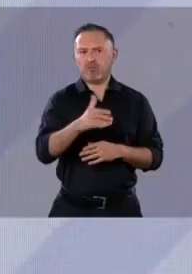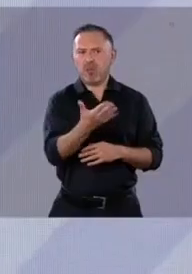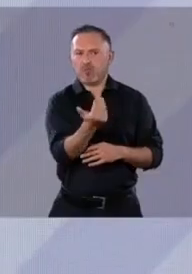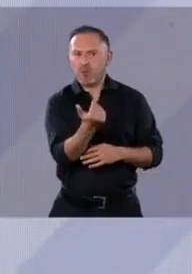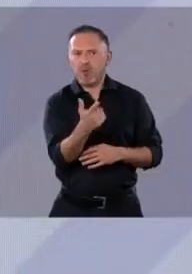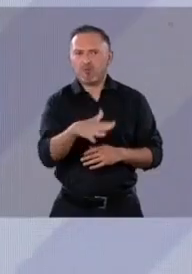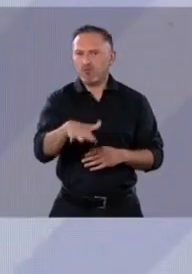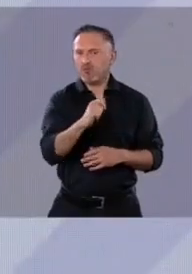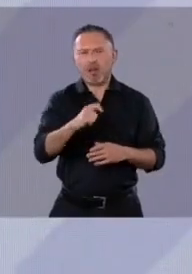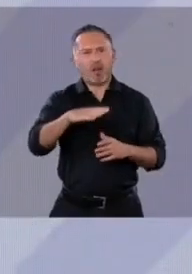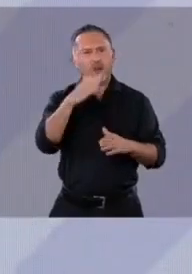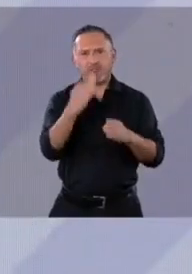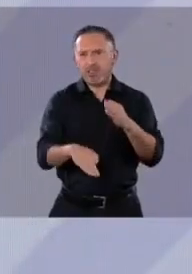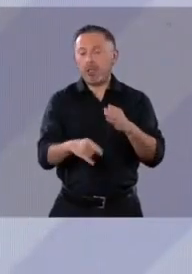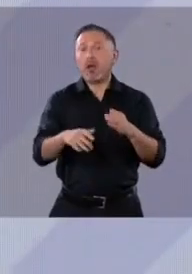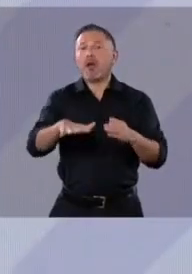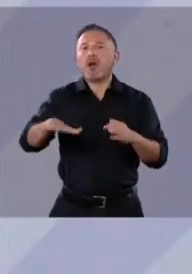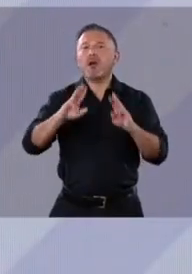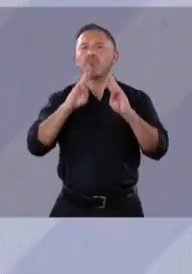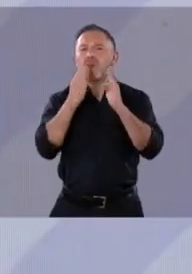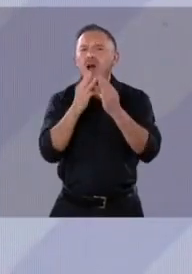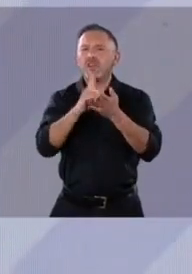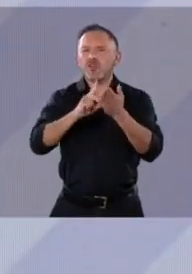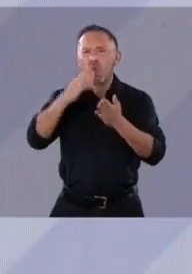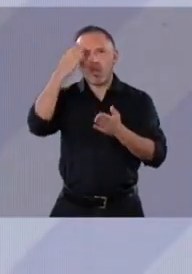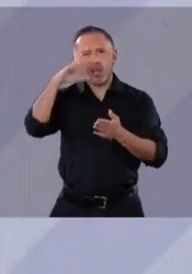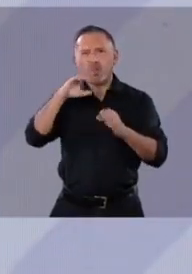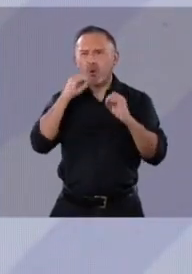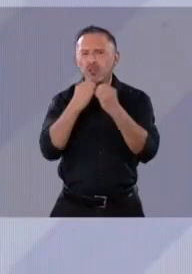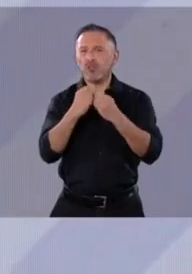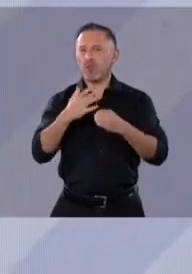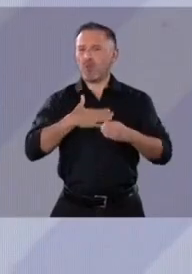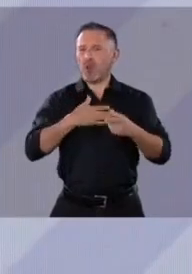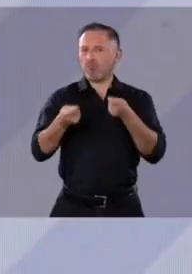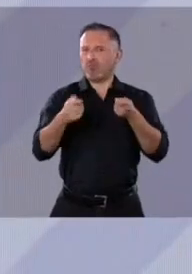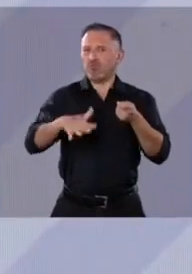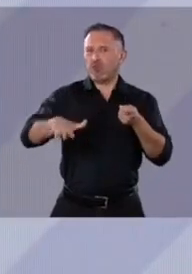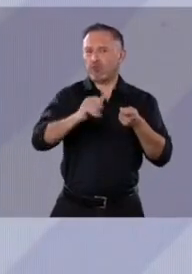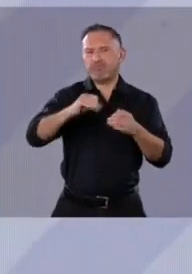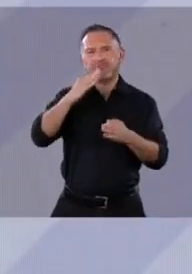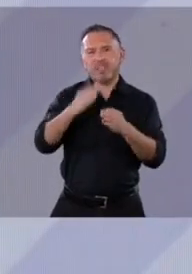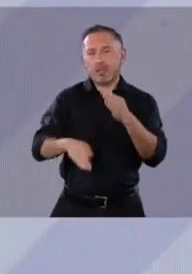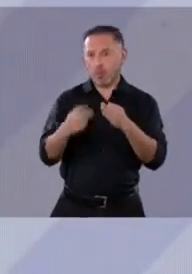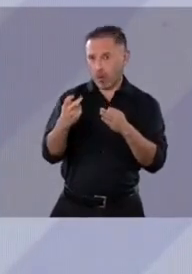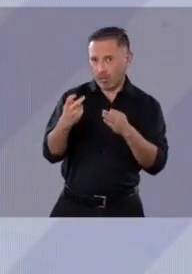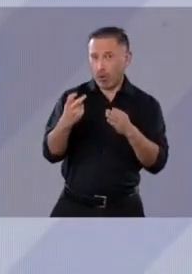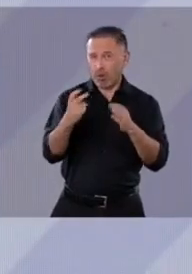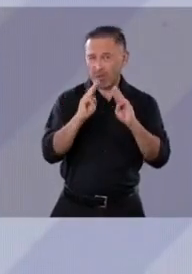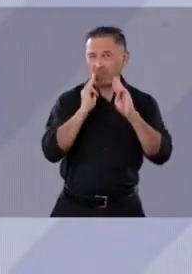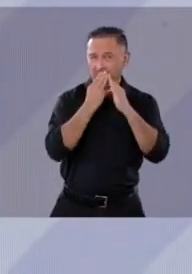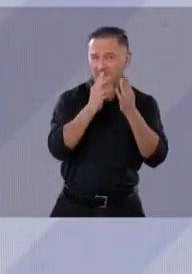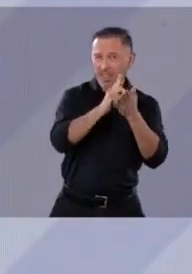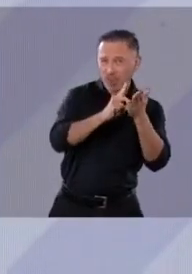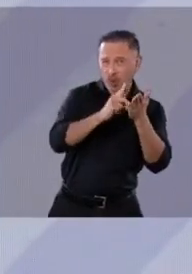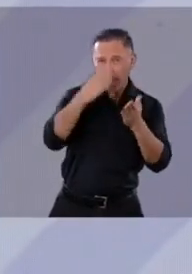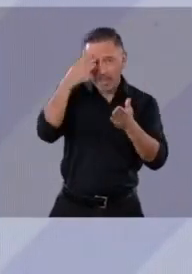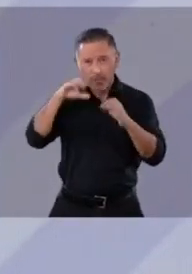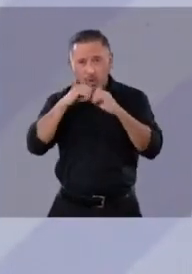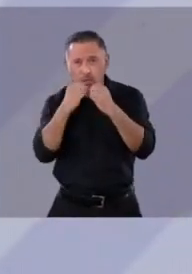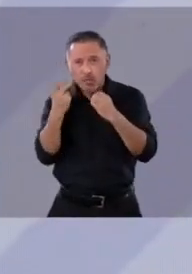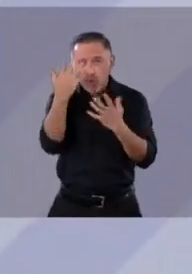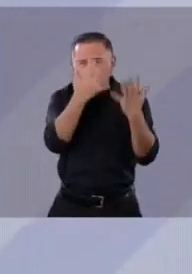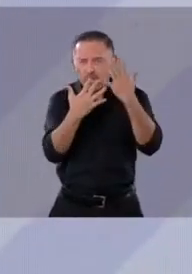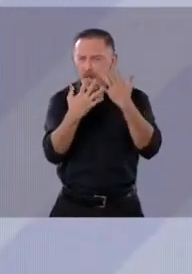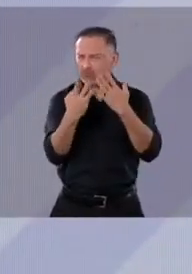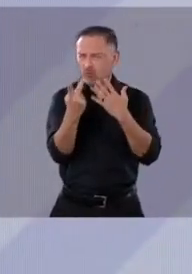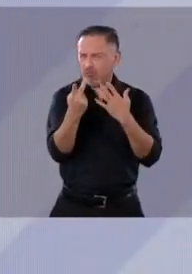con el control territorial que tiene el crimen organizado. Por eso yo no confundo narcotráfico con crimen organizado. Por eso la guerra contra las drogas fue un